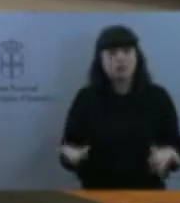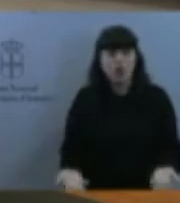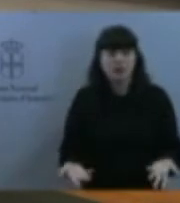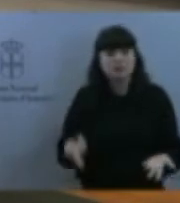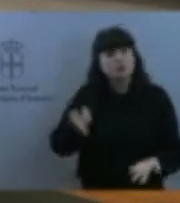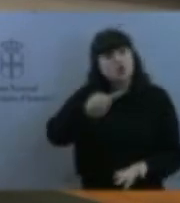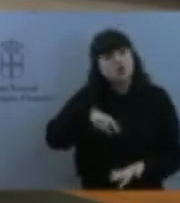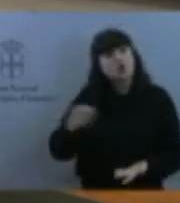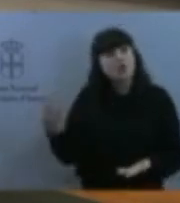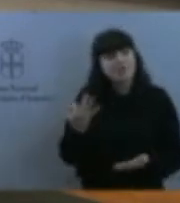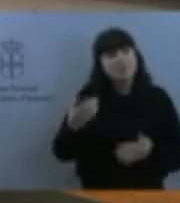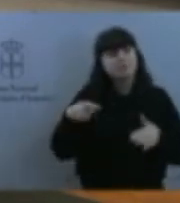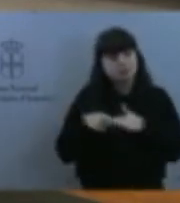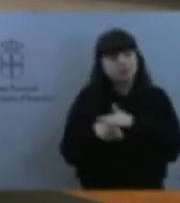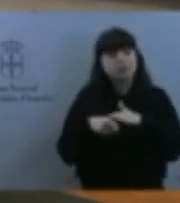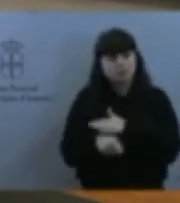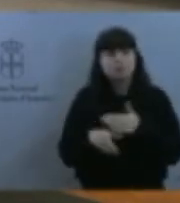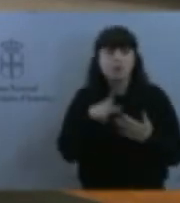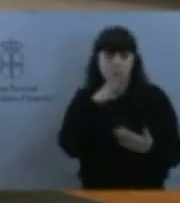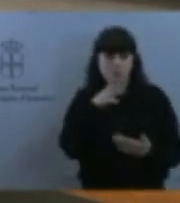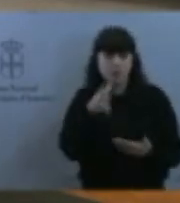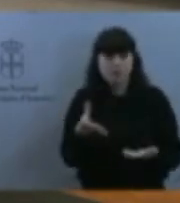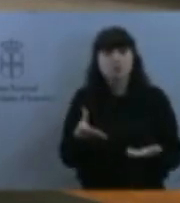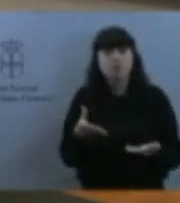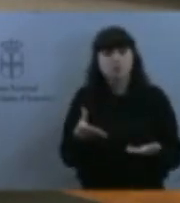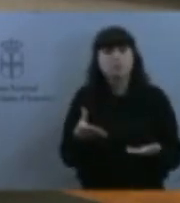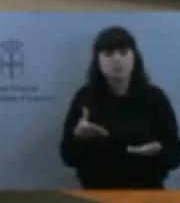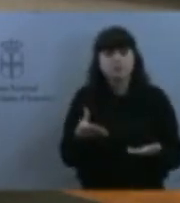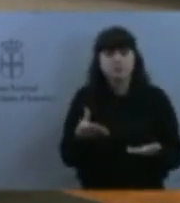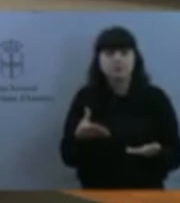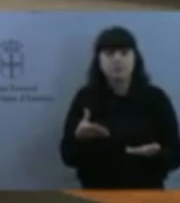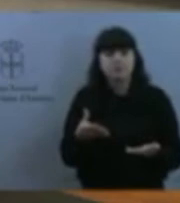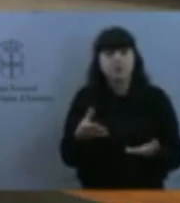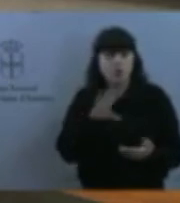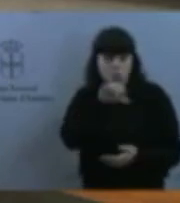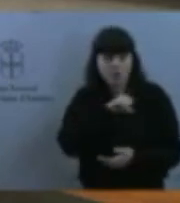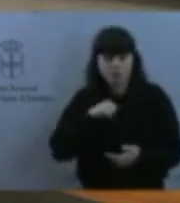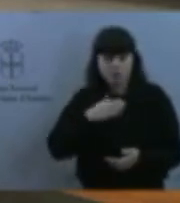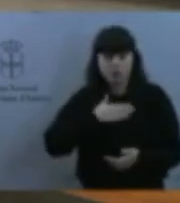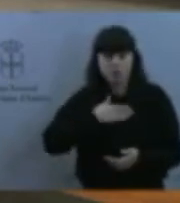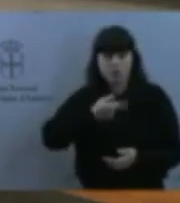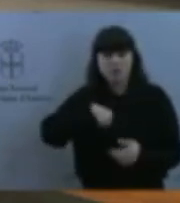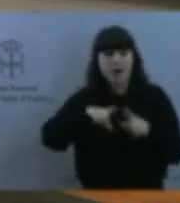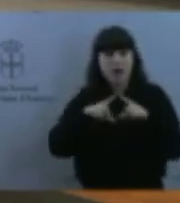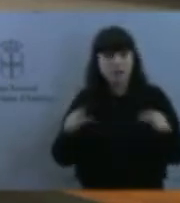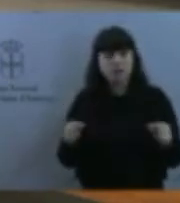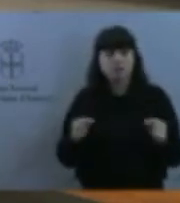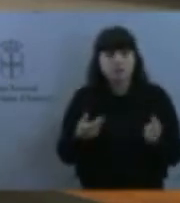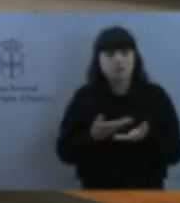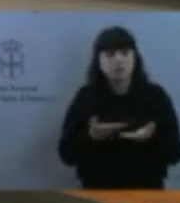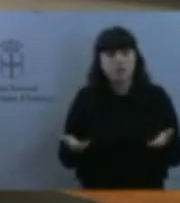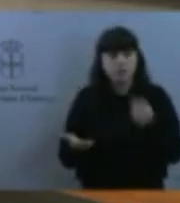ofrecimiento, en este caso, de nuestra comunidad autónoma, pero yo pienso que más importante que hablar de número de personas es